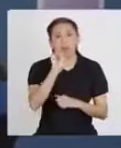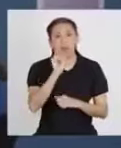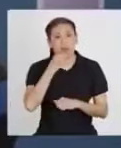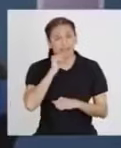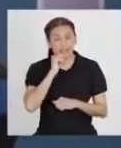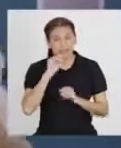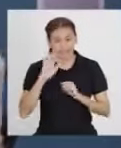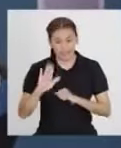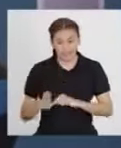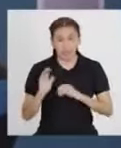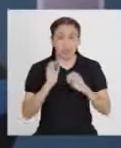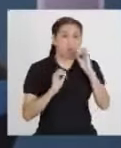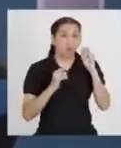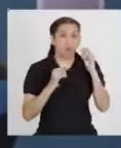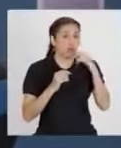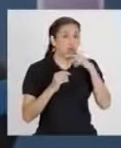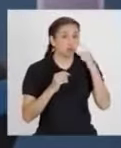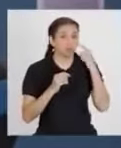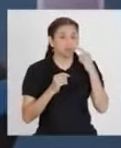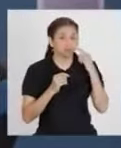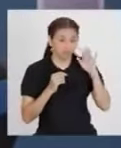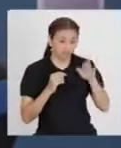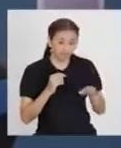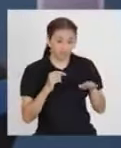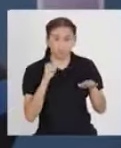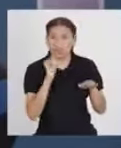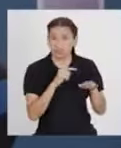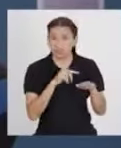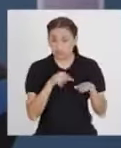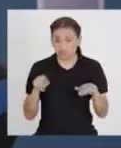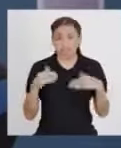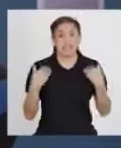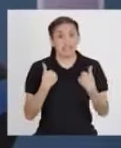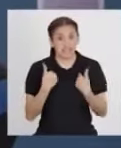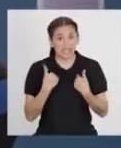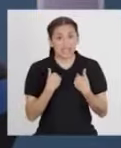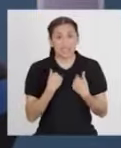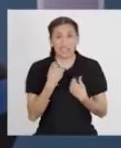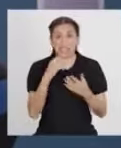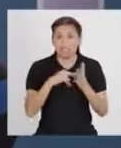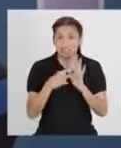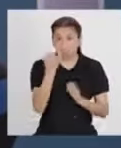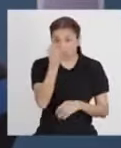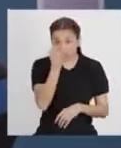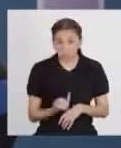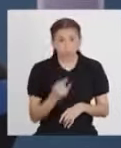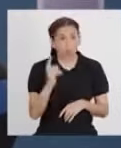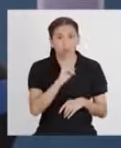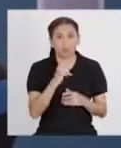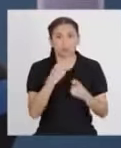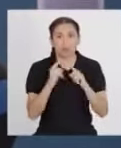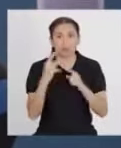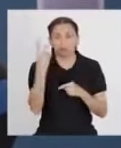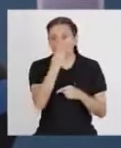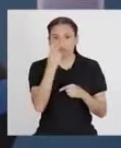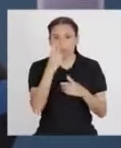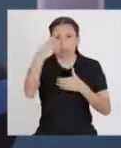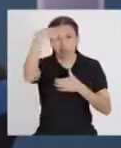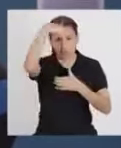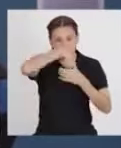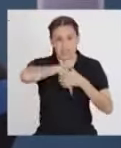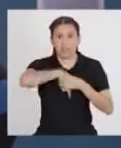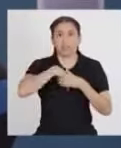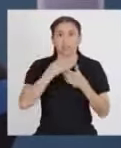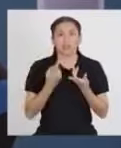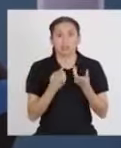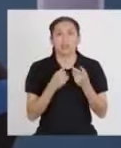Una niña o un niño con anemia no es necesariamente delgado, pero puede sufrir de problemas